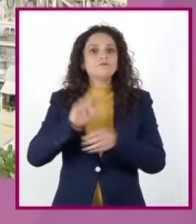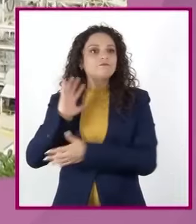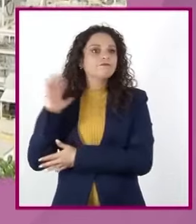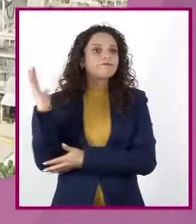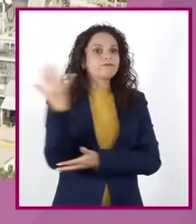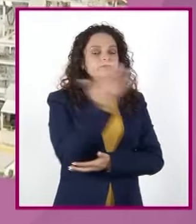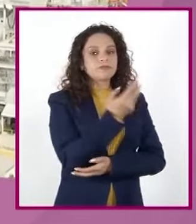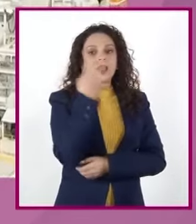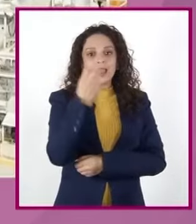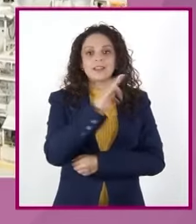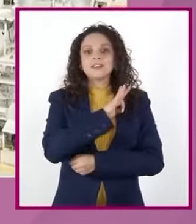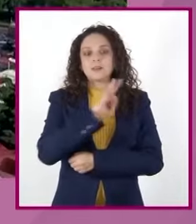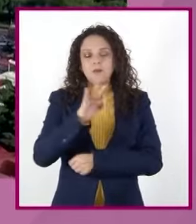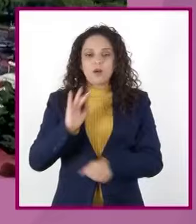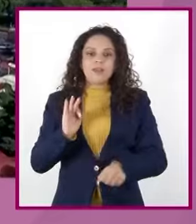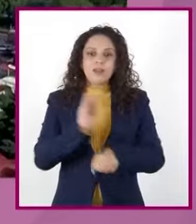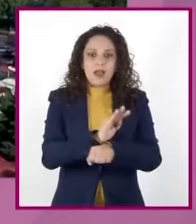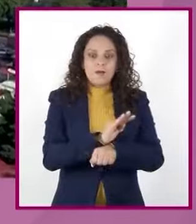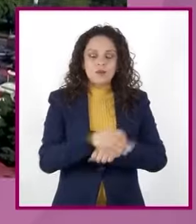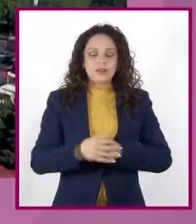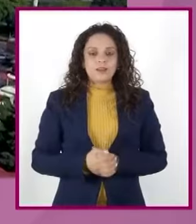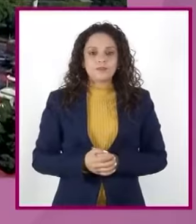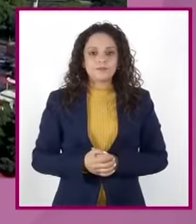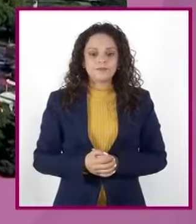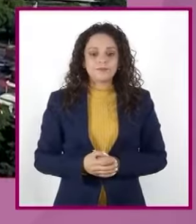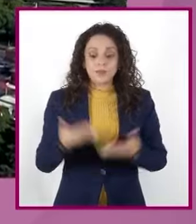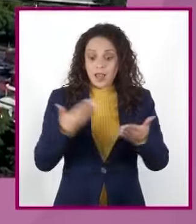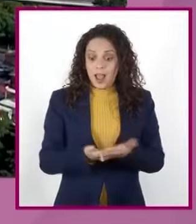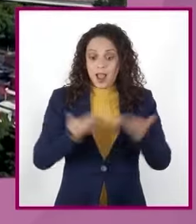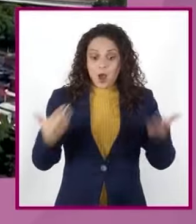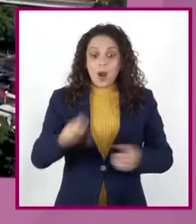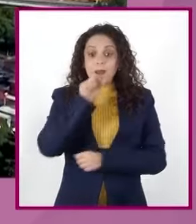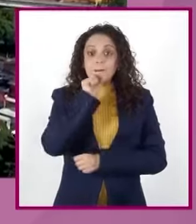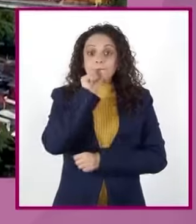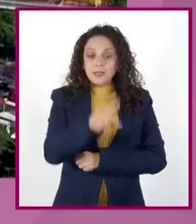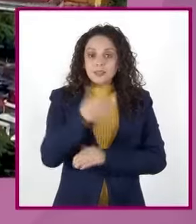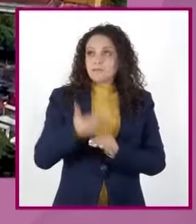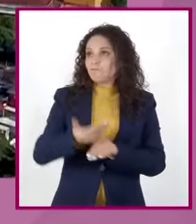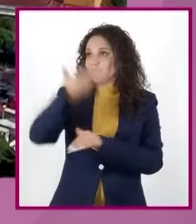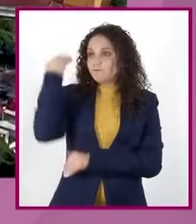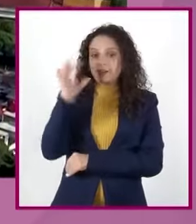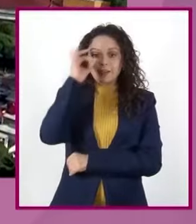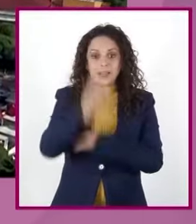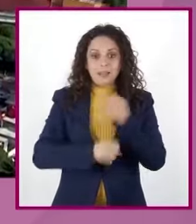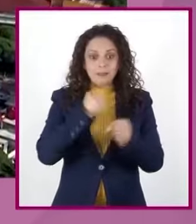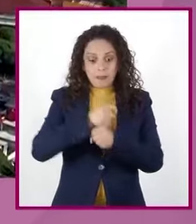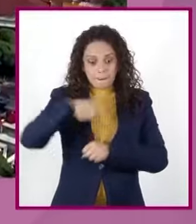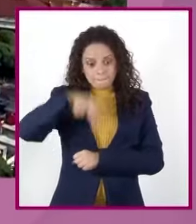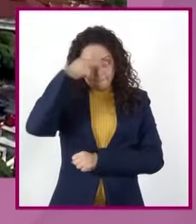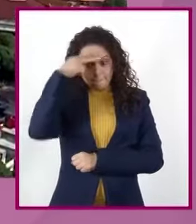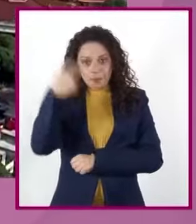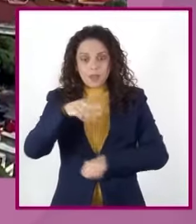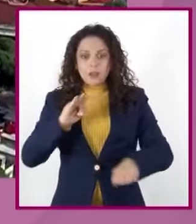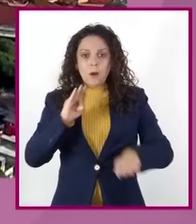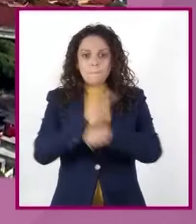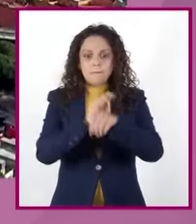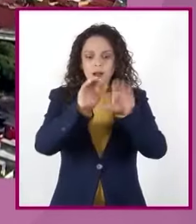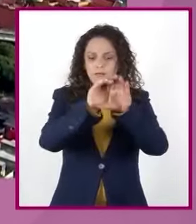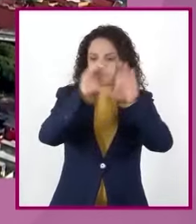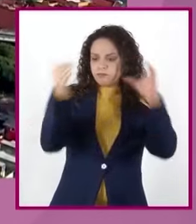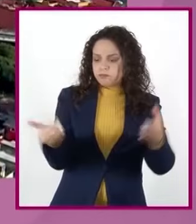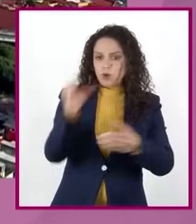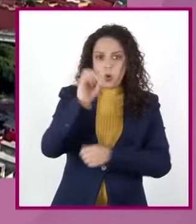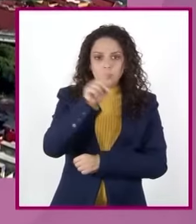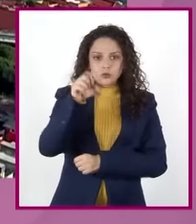al cambio climático Hoy, como hace 30 años, México protege la capa de ozono Y